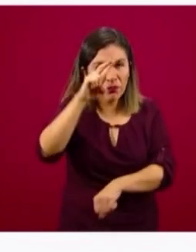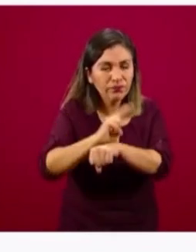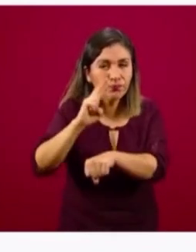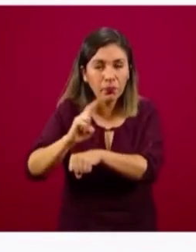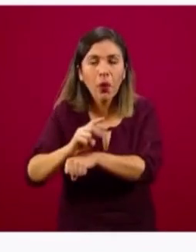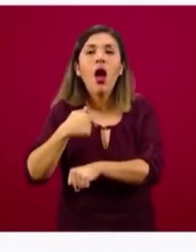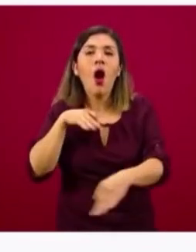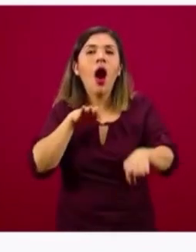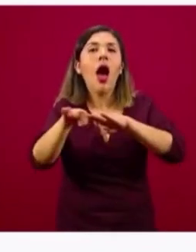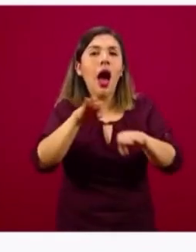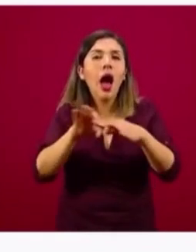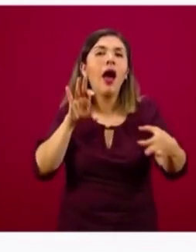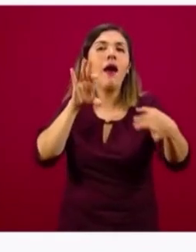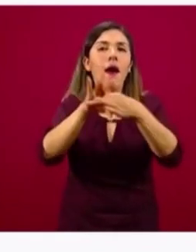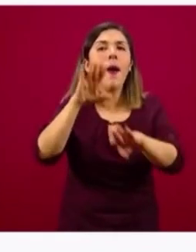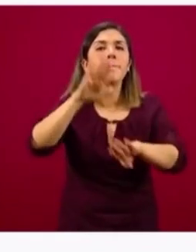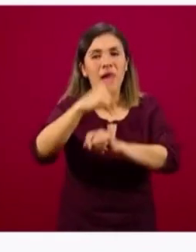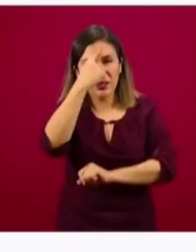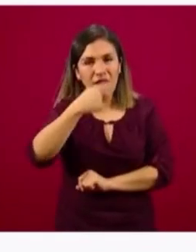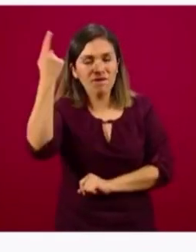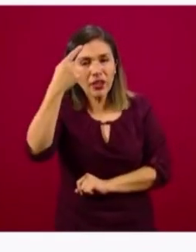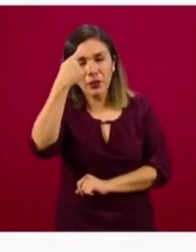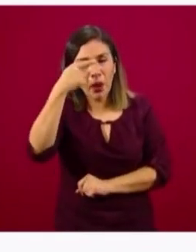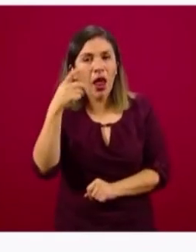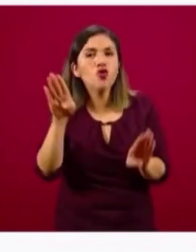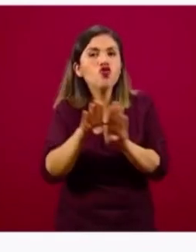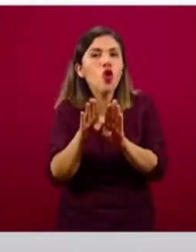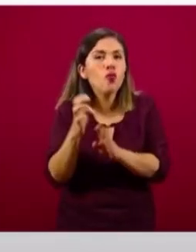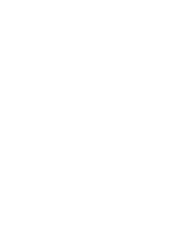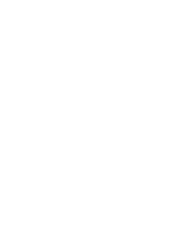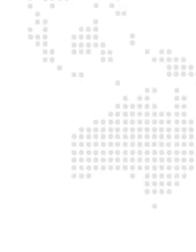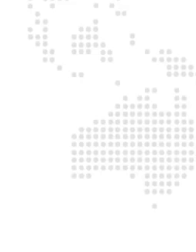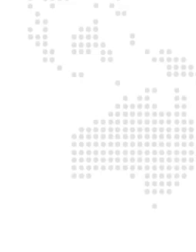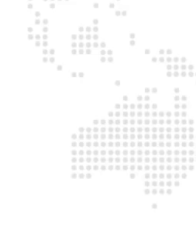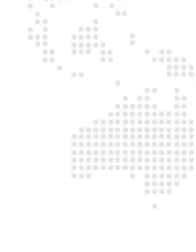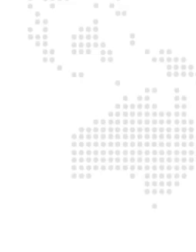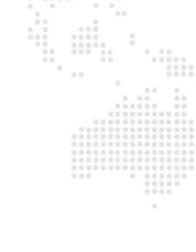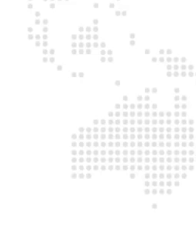a poder trabajar con mucho mayor énfasis en simplificar estas inspecciones.